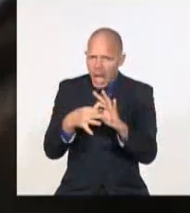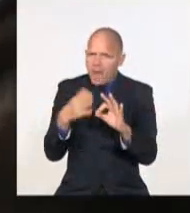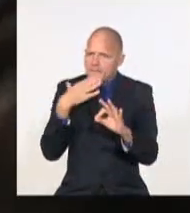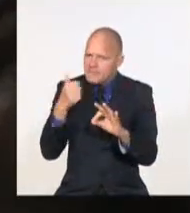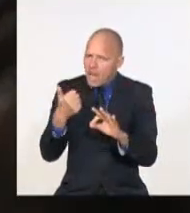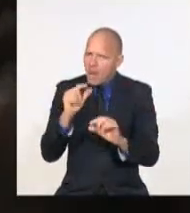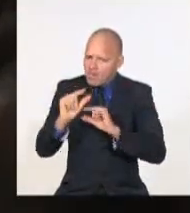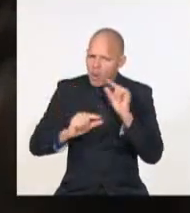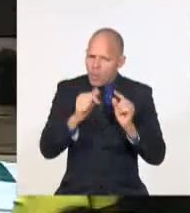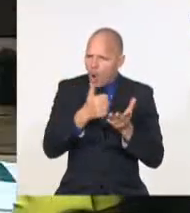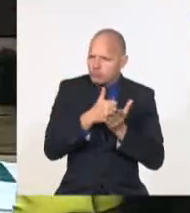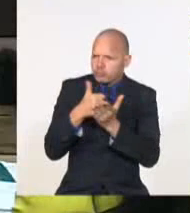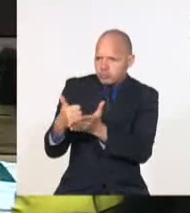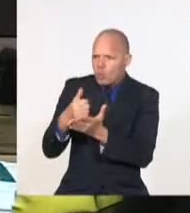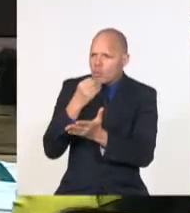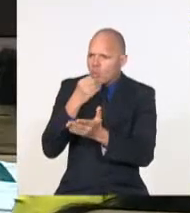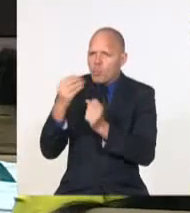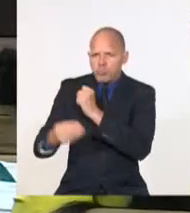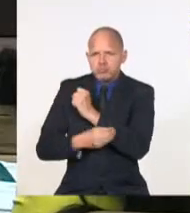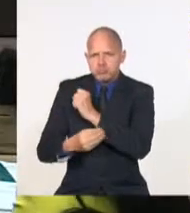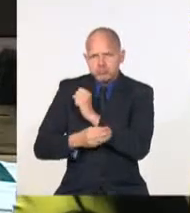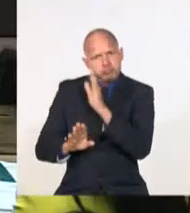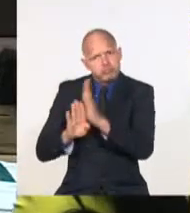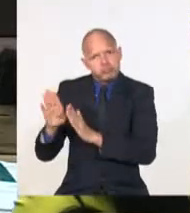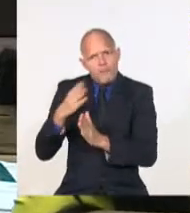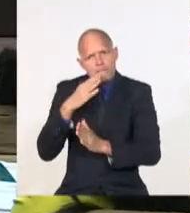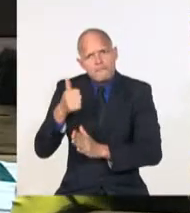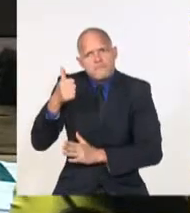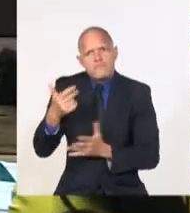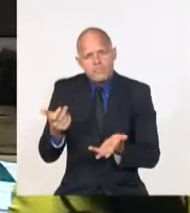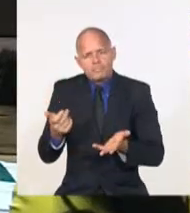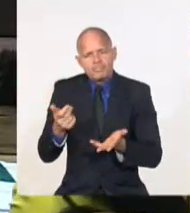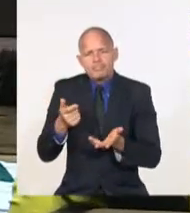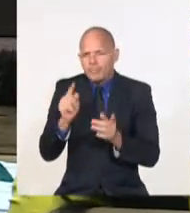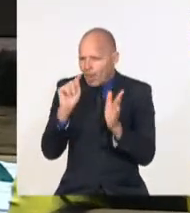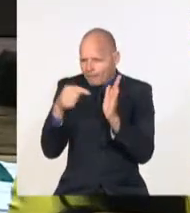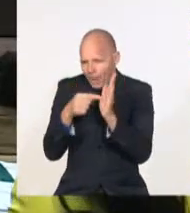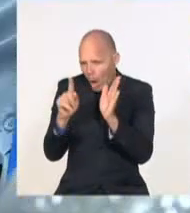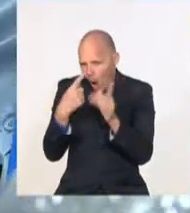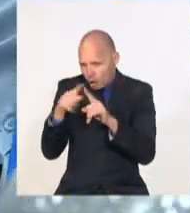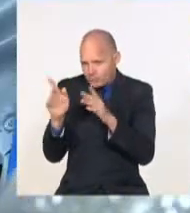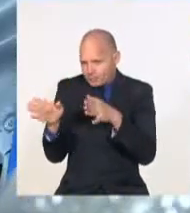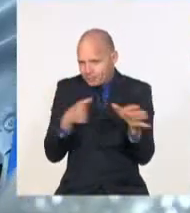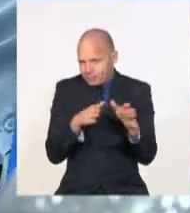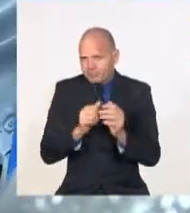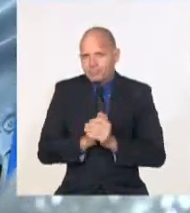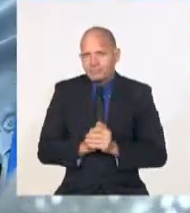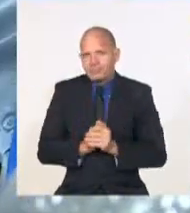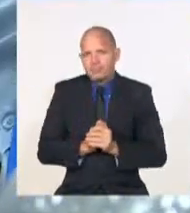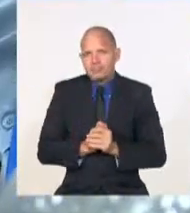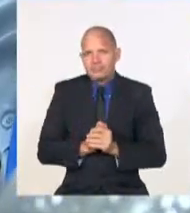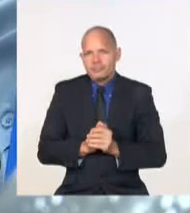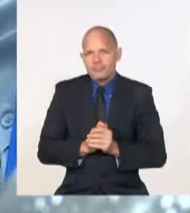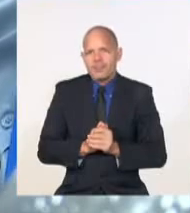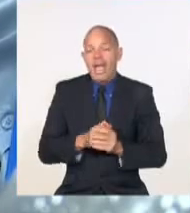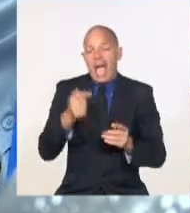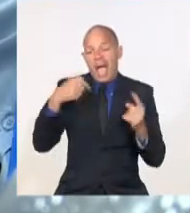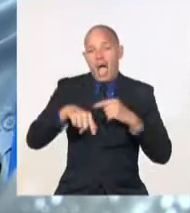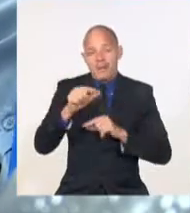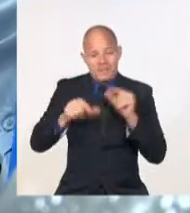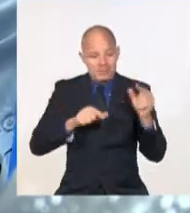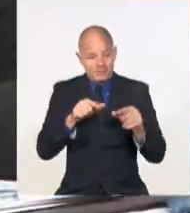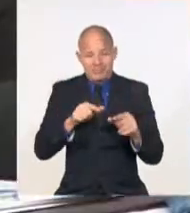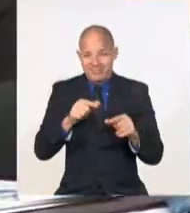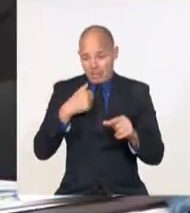que sería una fuerza más de nosotros. Y otro temita que podíamos llevar. Los productores, hoy nosotros recibimos